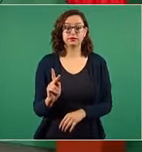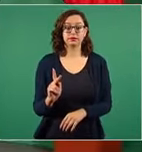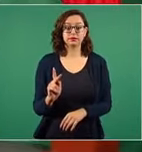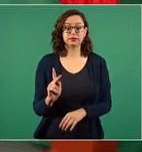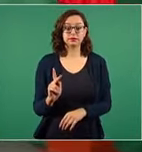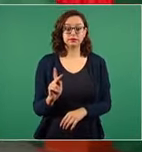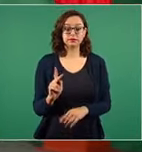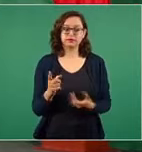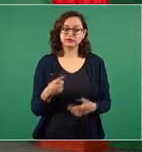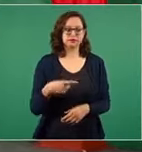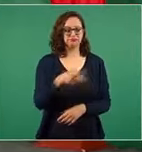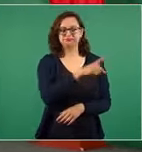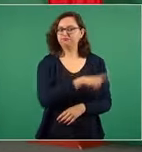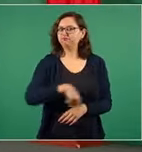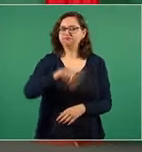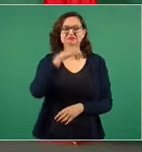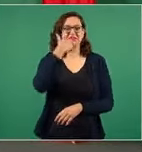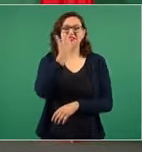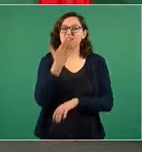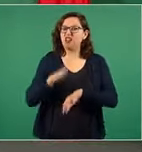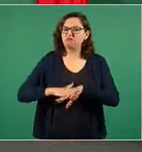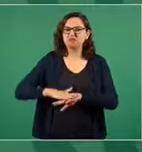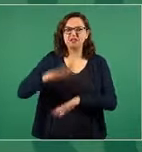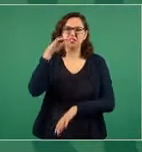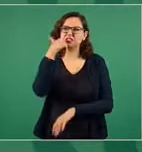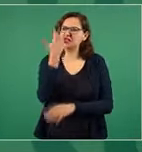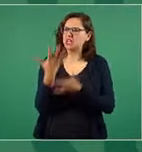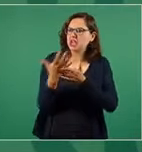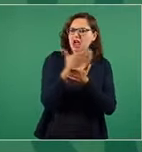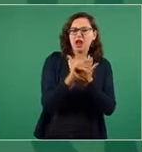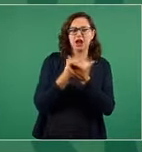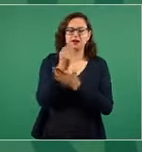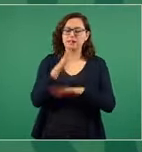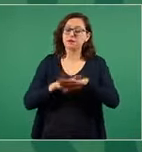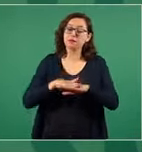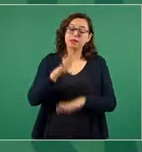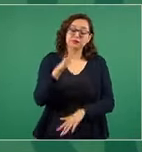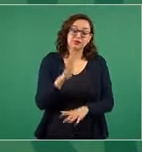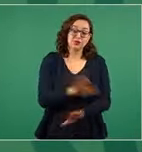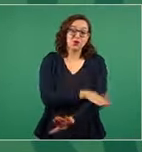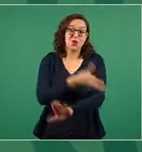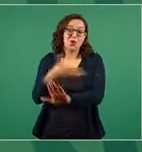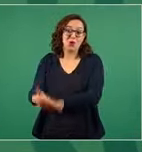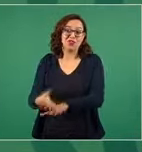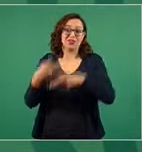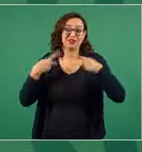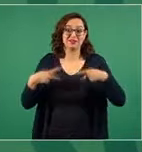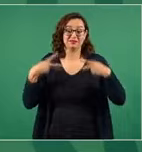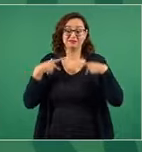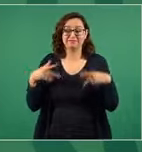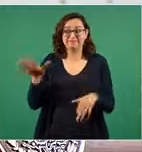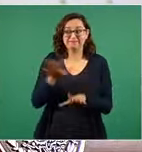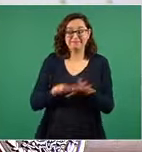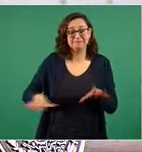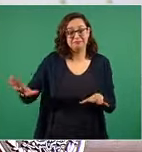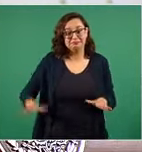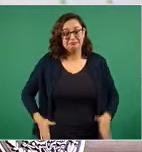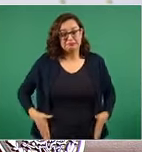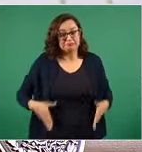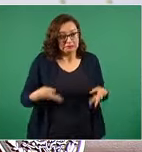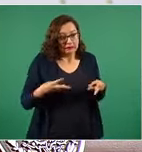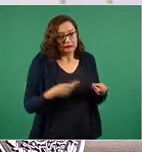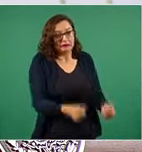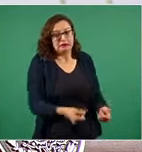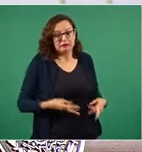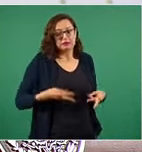pues quieren seguir cobrando más y esto afecta a la gente entonces vamos a ver